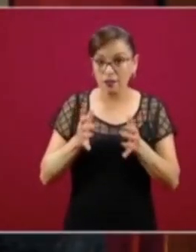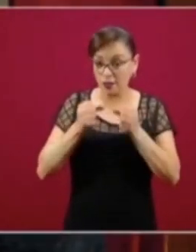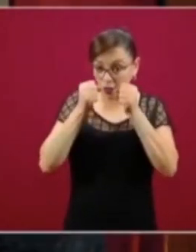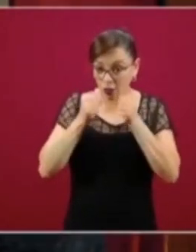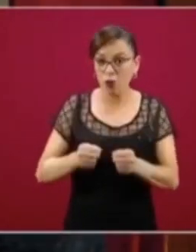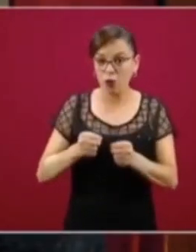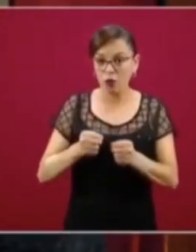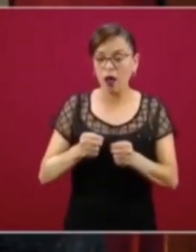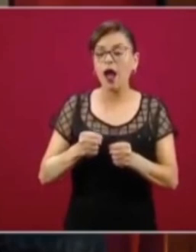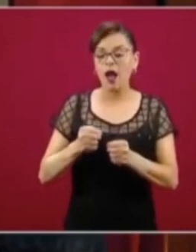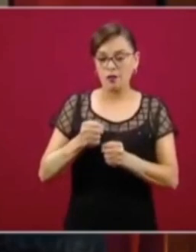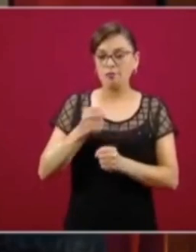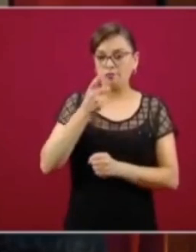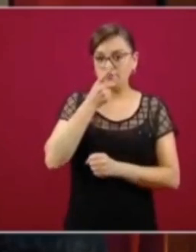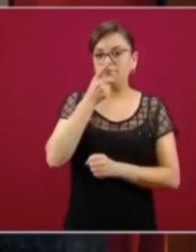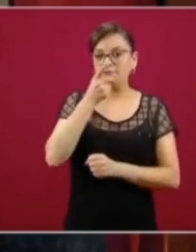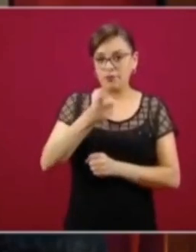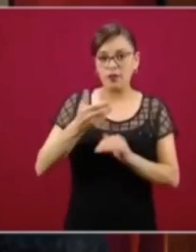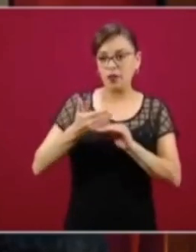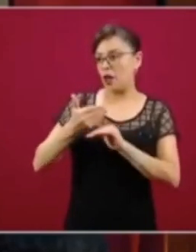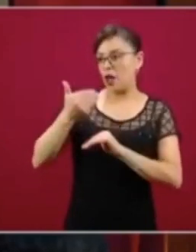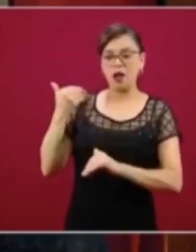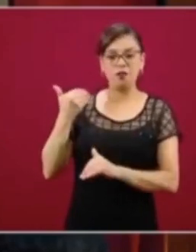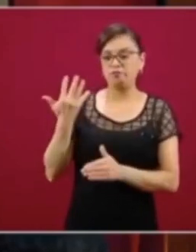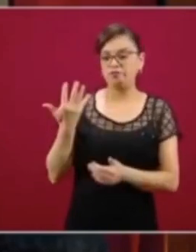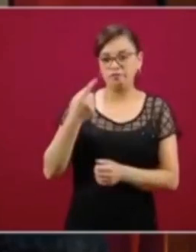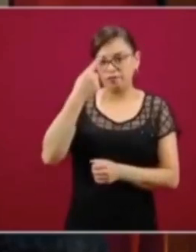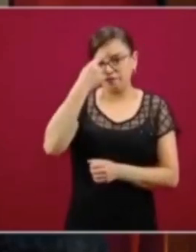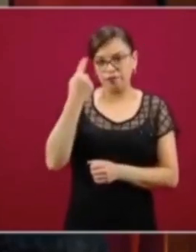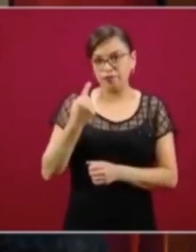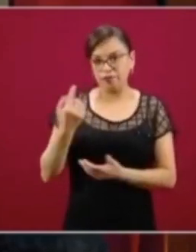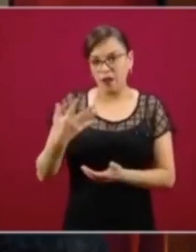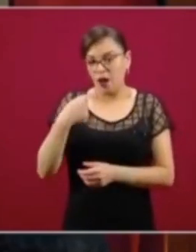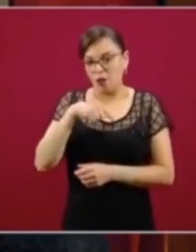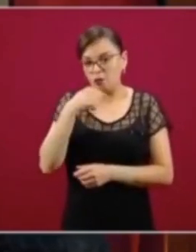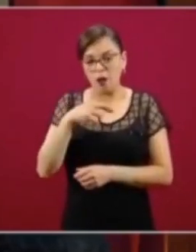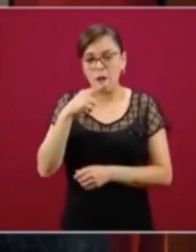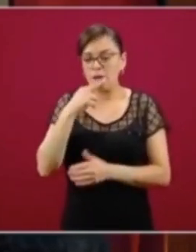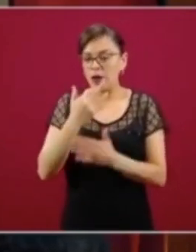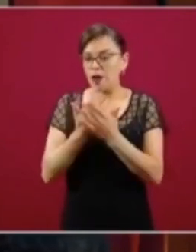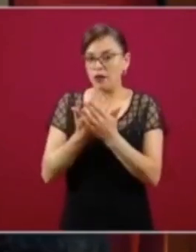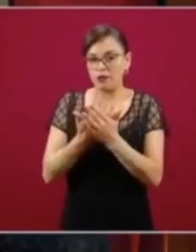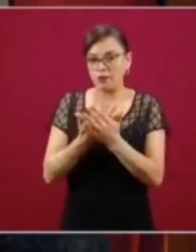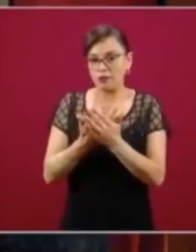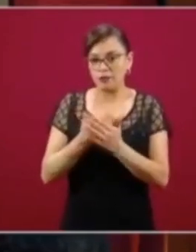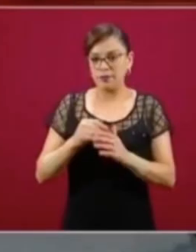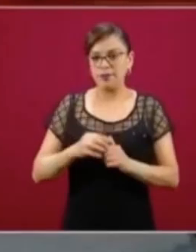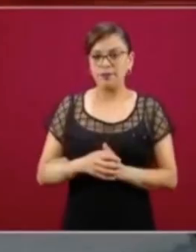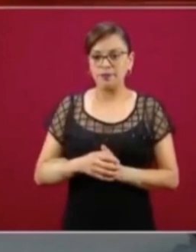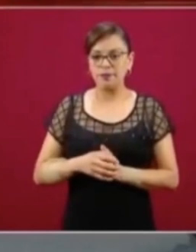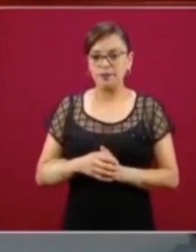si no hubieran sido estadísticas y estadísticas ya había muchísimas en el país.